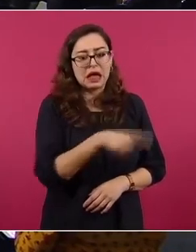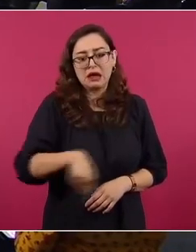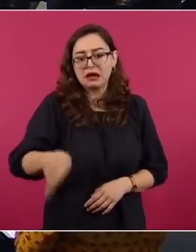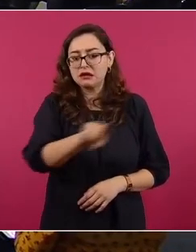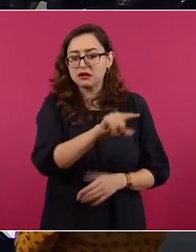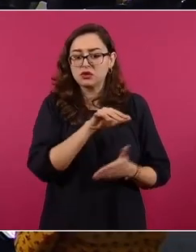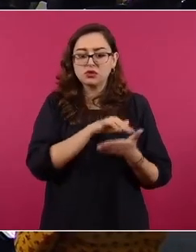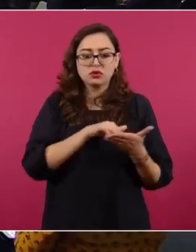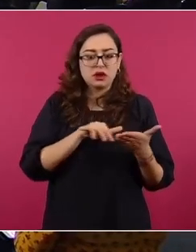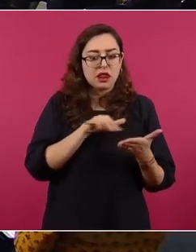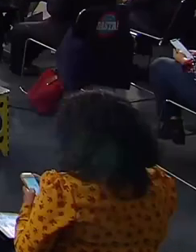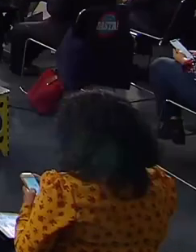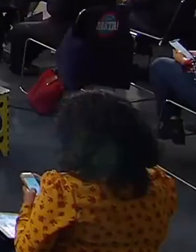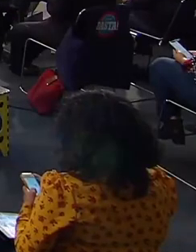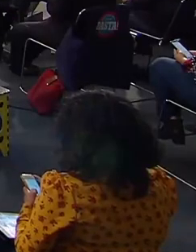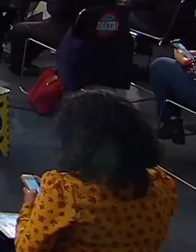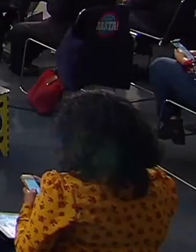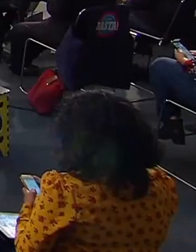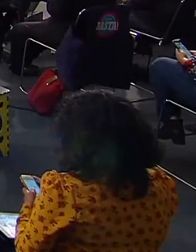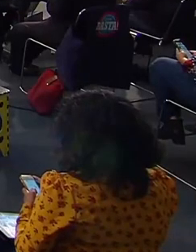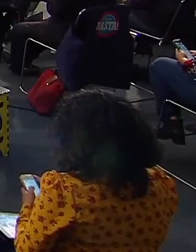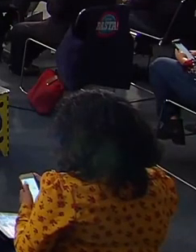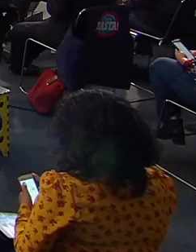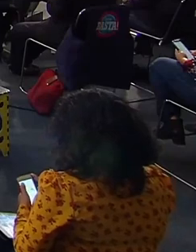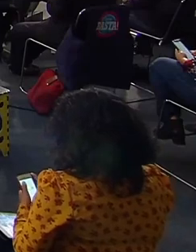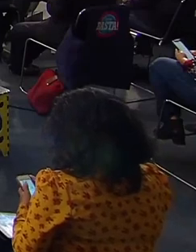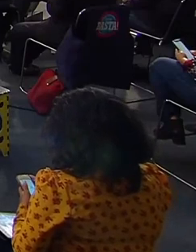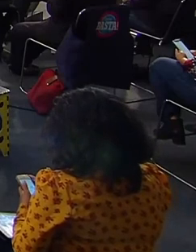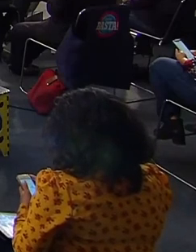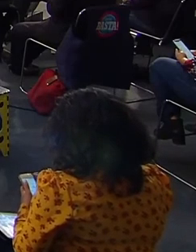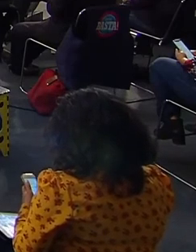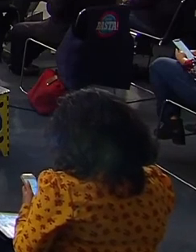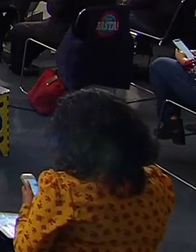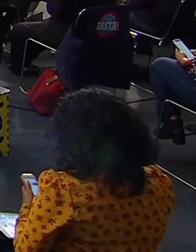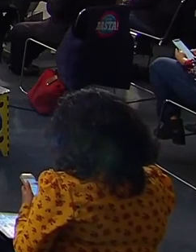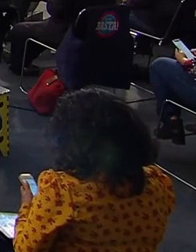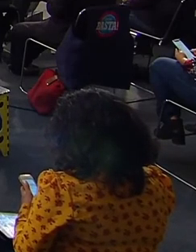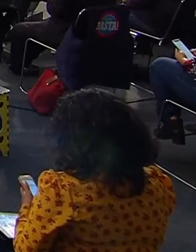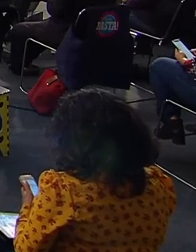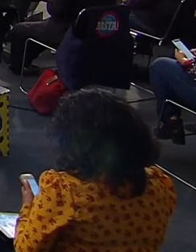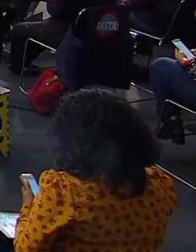la jornada se vio que el salario mínimo